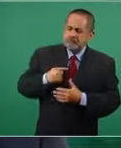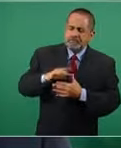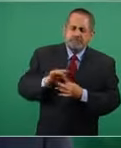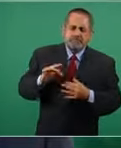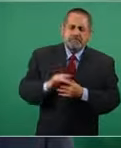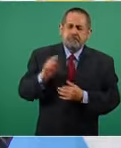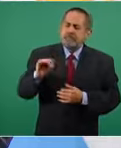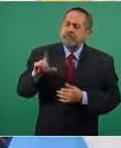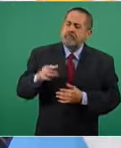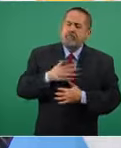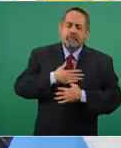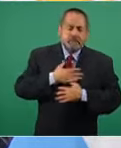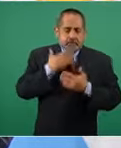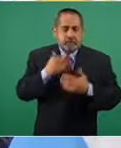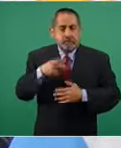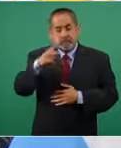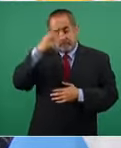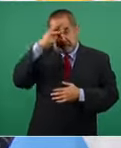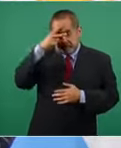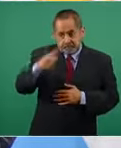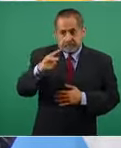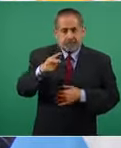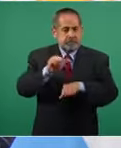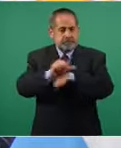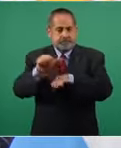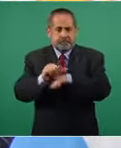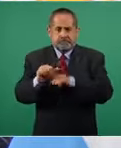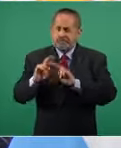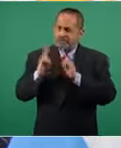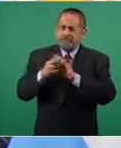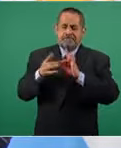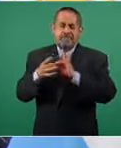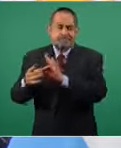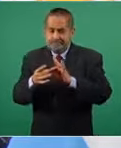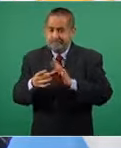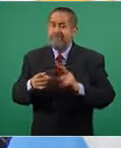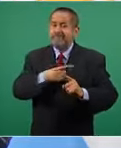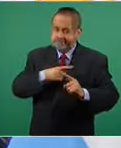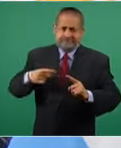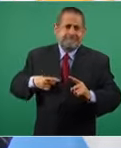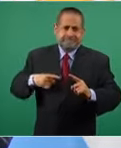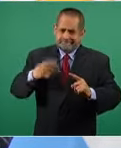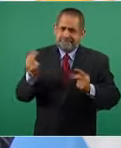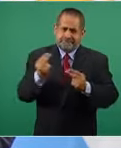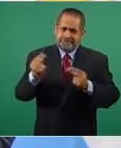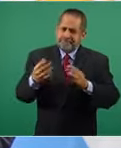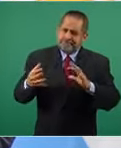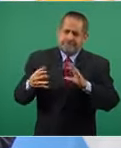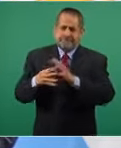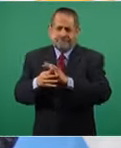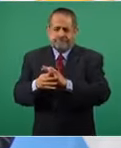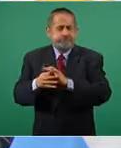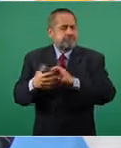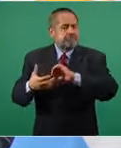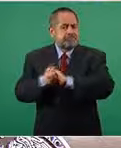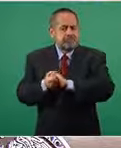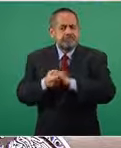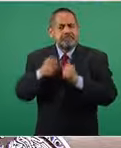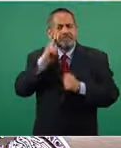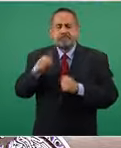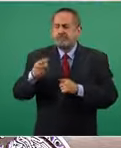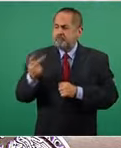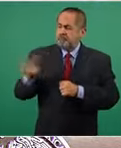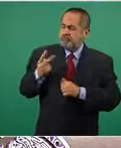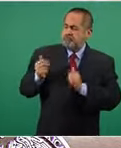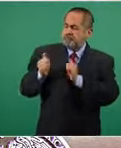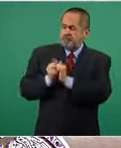Manuel. Pero que México y Argentina estén unidos es un deber que tenemos. Que Argentina y México encaren un